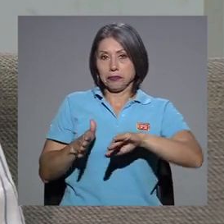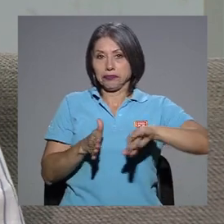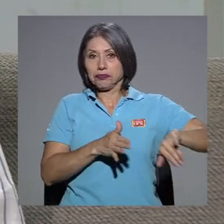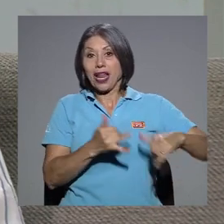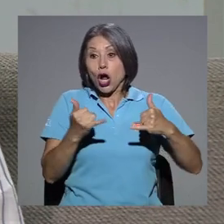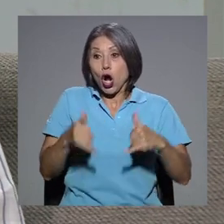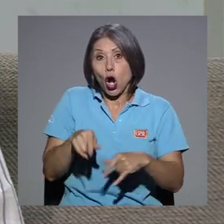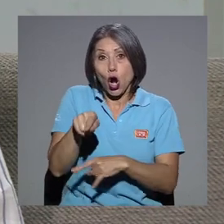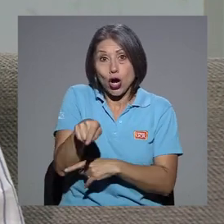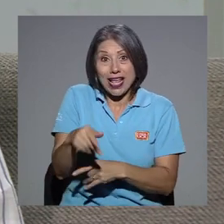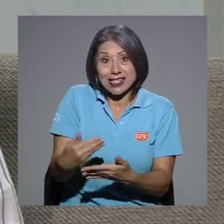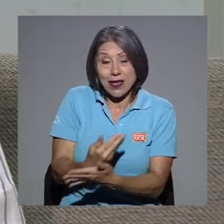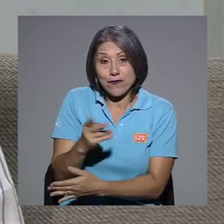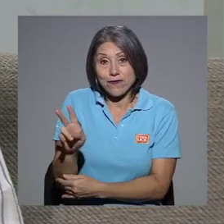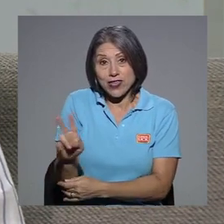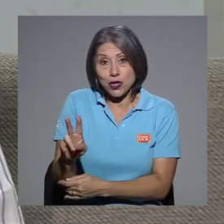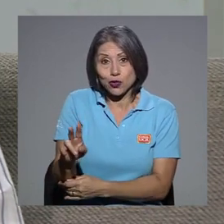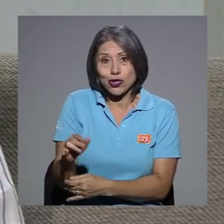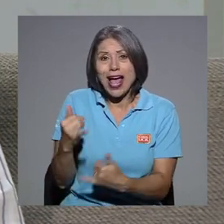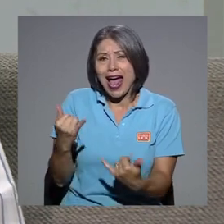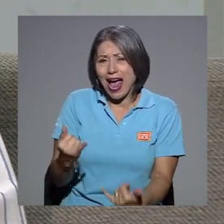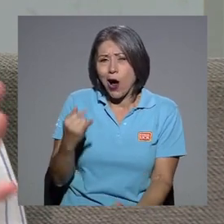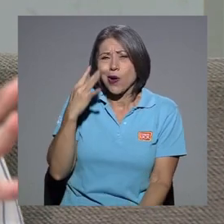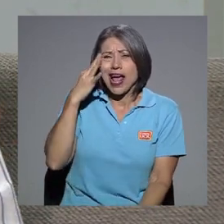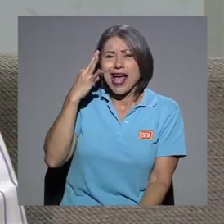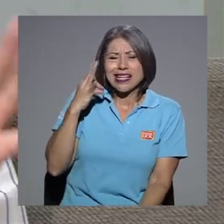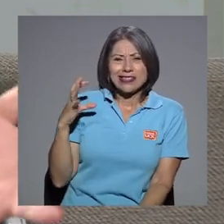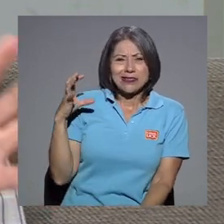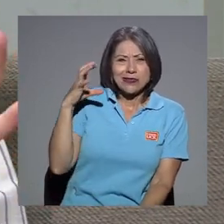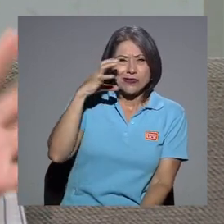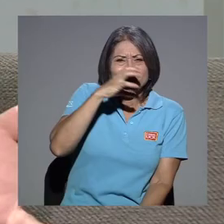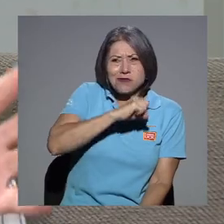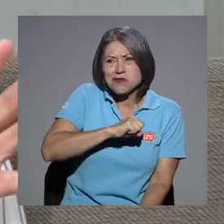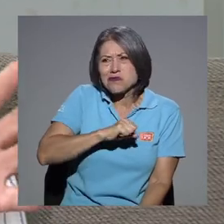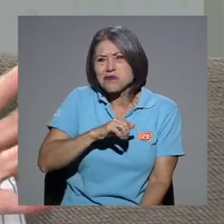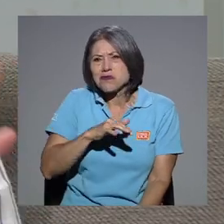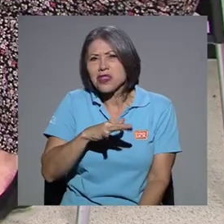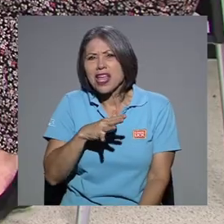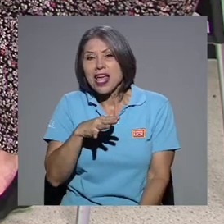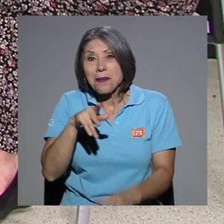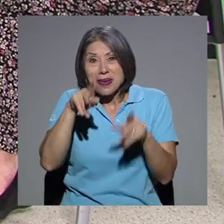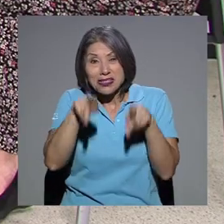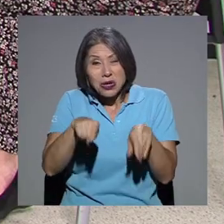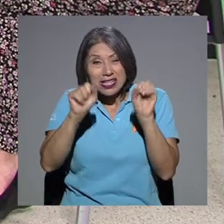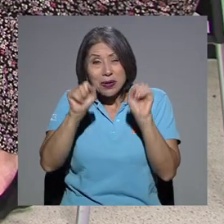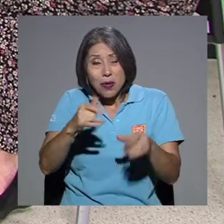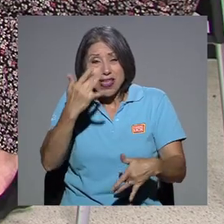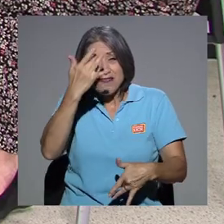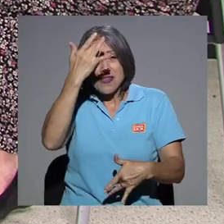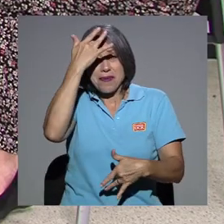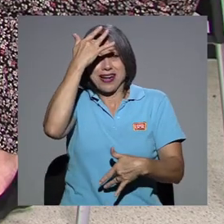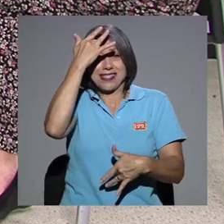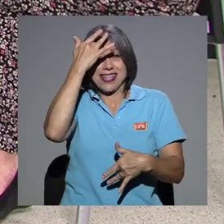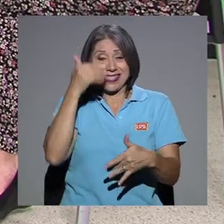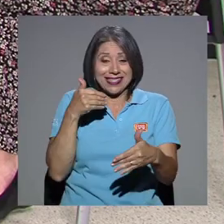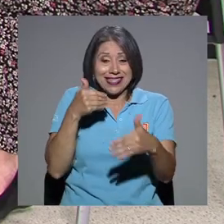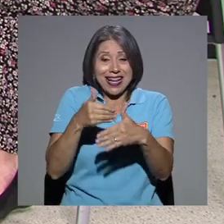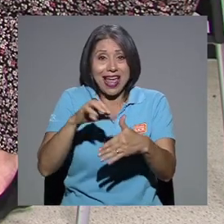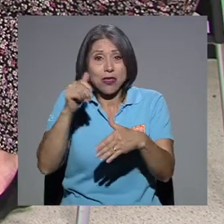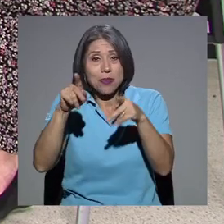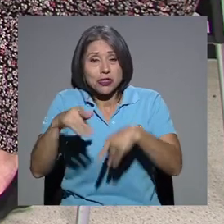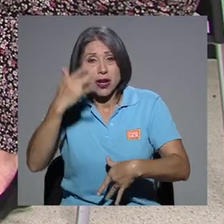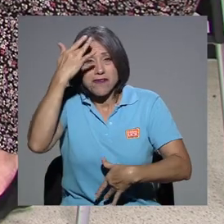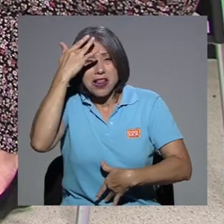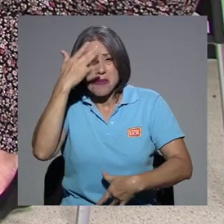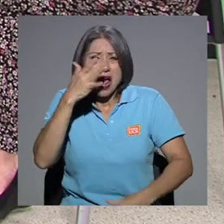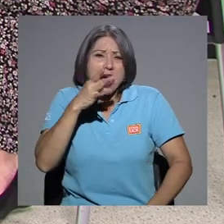sospechando que ese número va entre 1 punto algo y máximo 3. Lo que pasa es